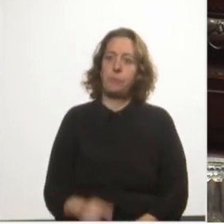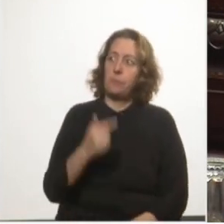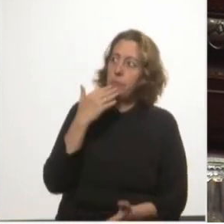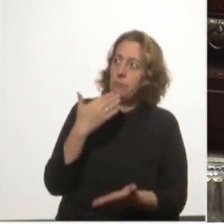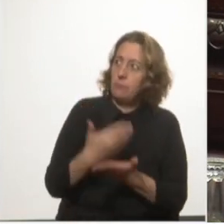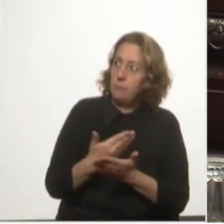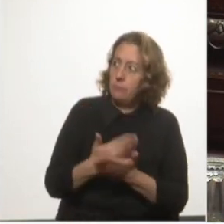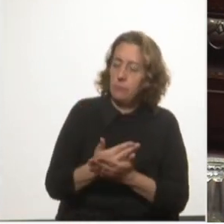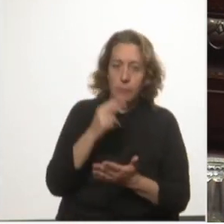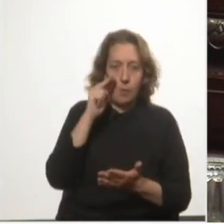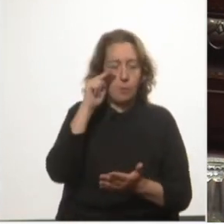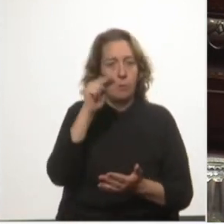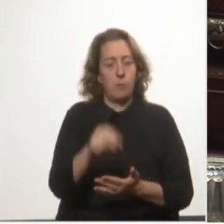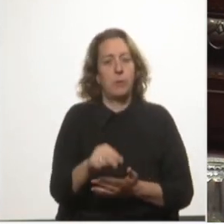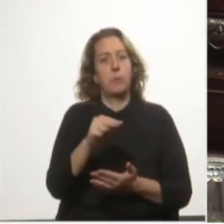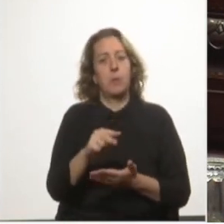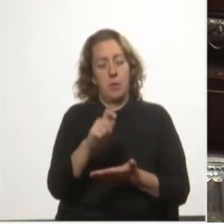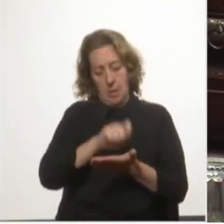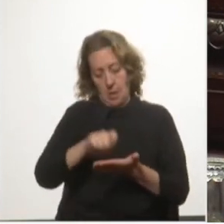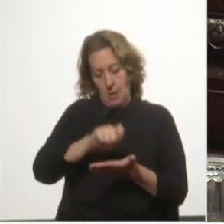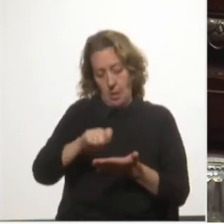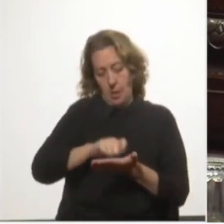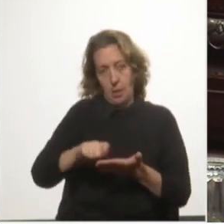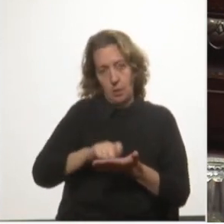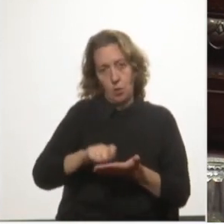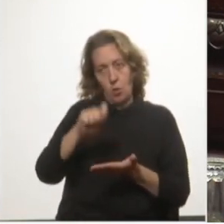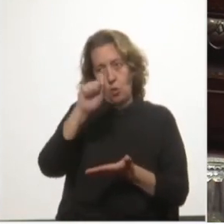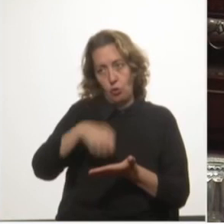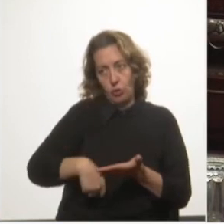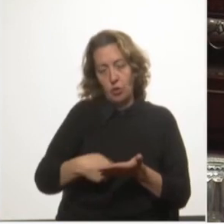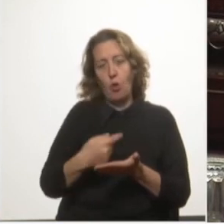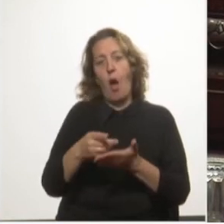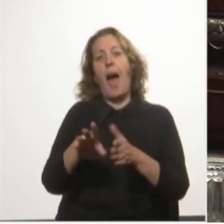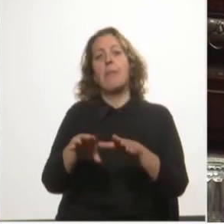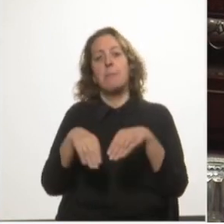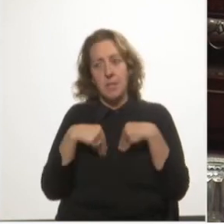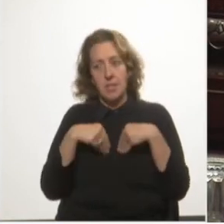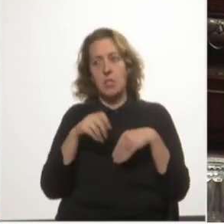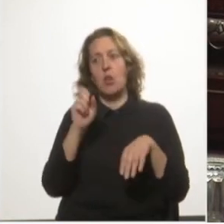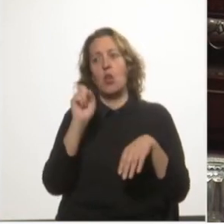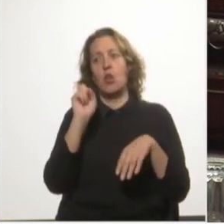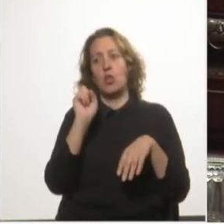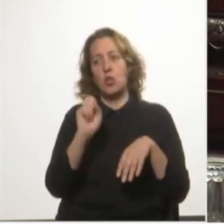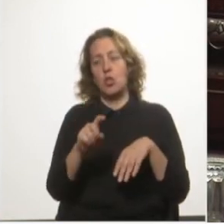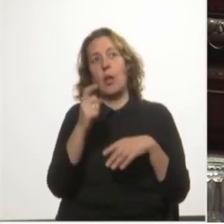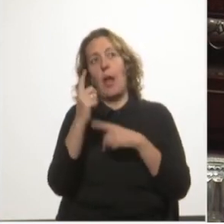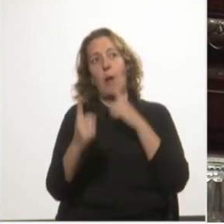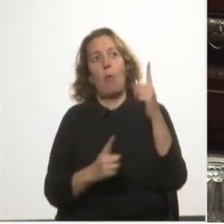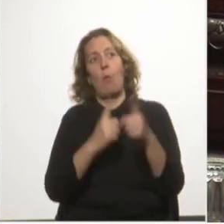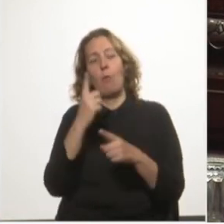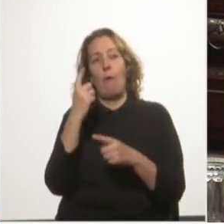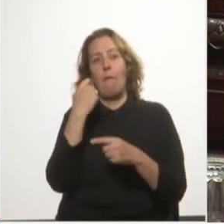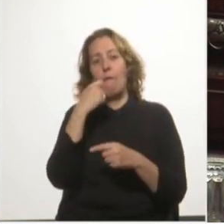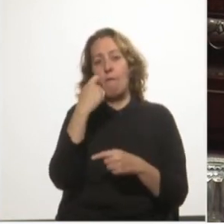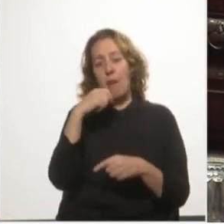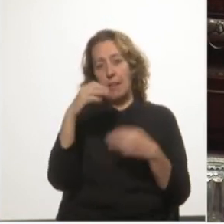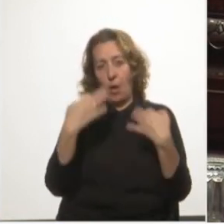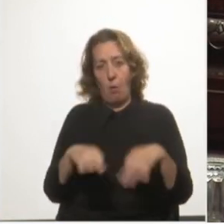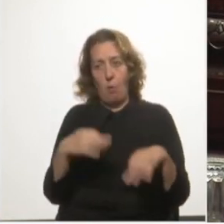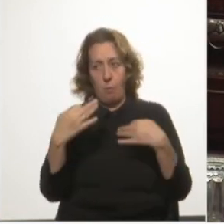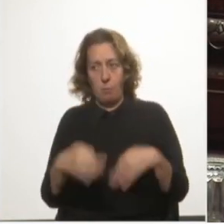ver escrito en el contrato la admisión de supuestos incumplimientos por parte del Estado